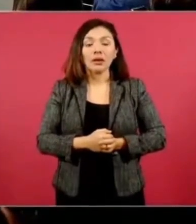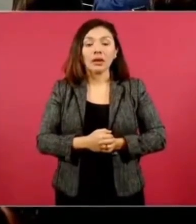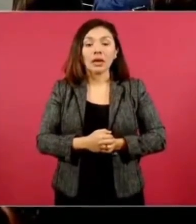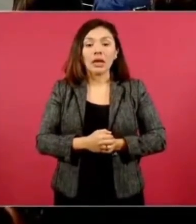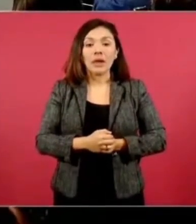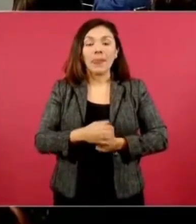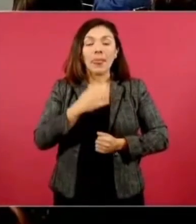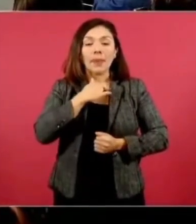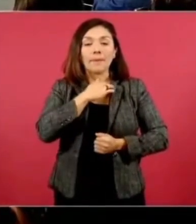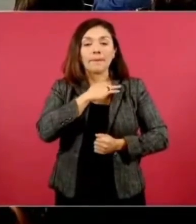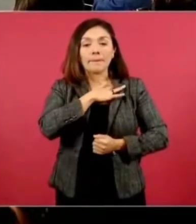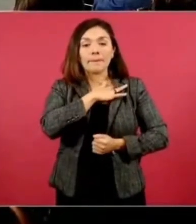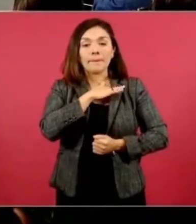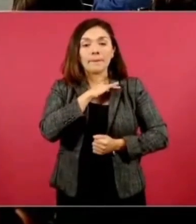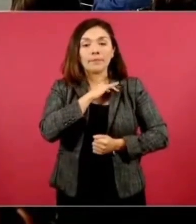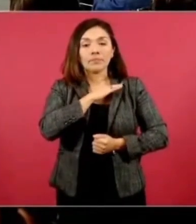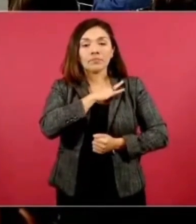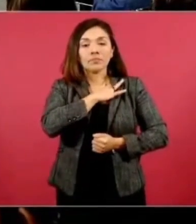Es media superior.